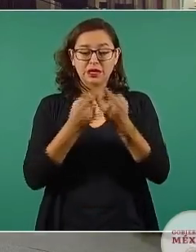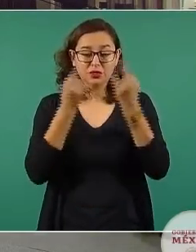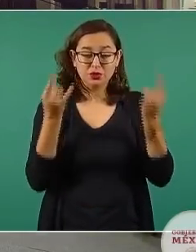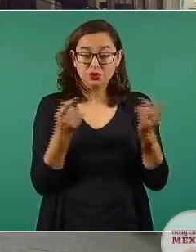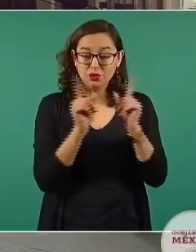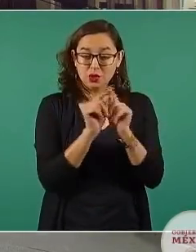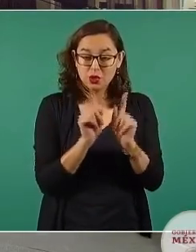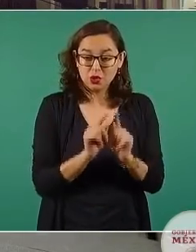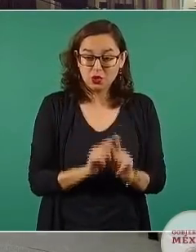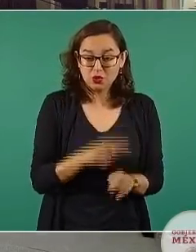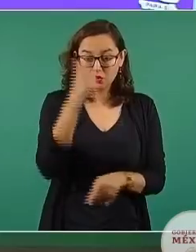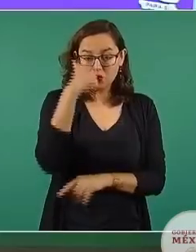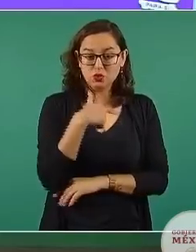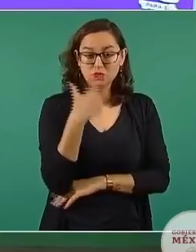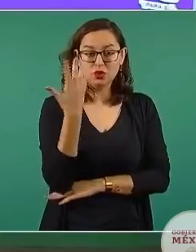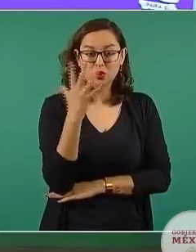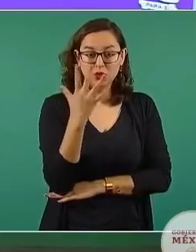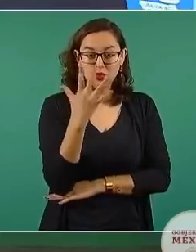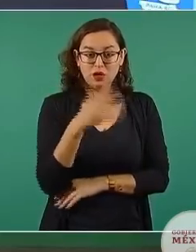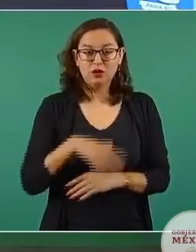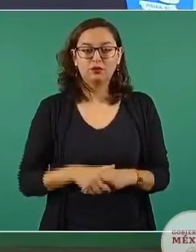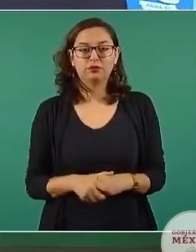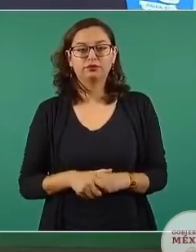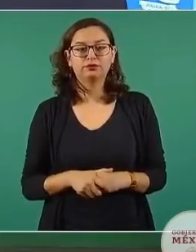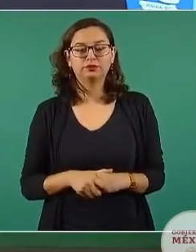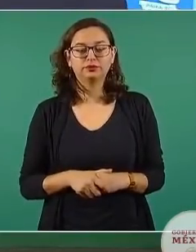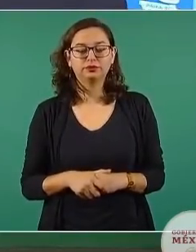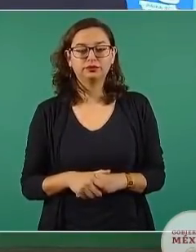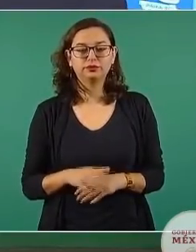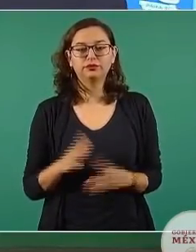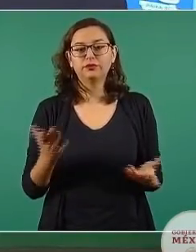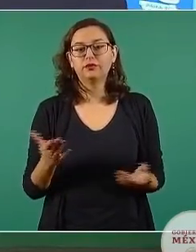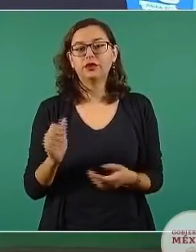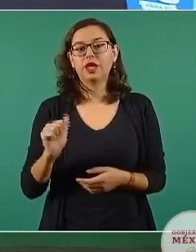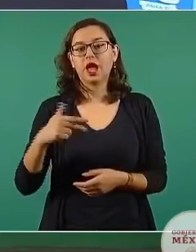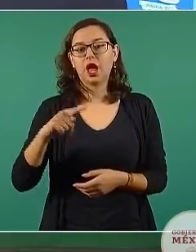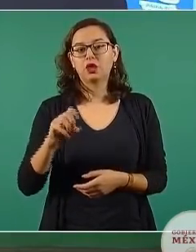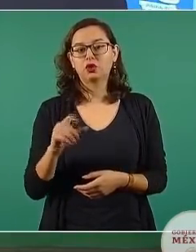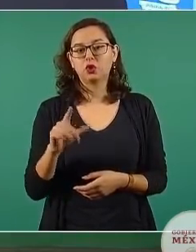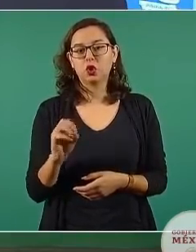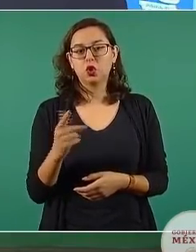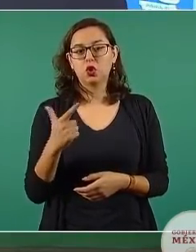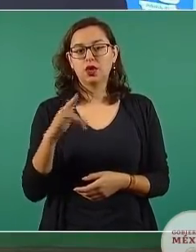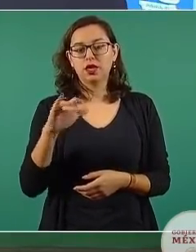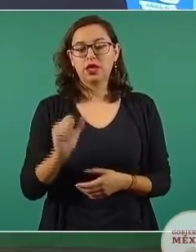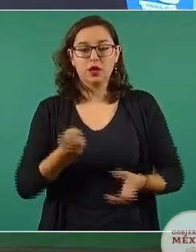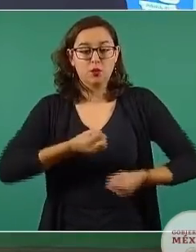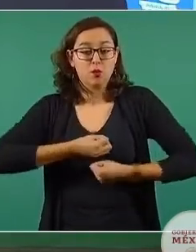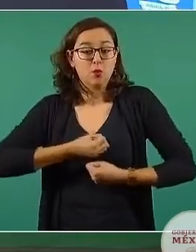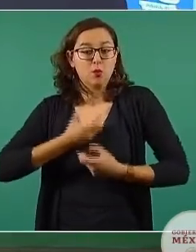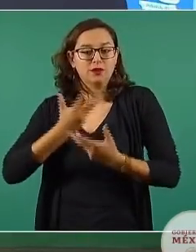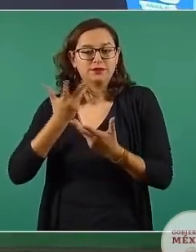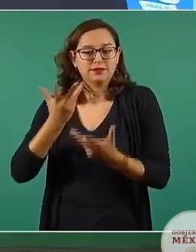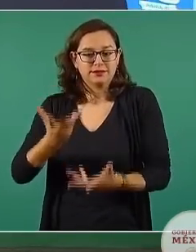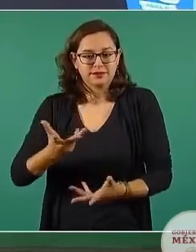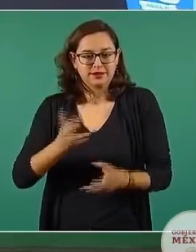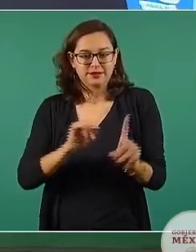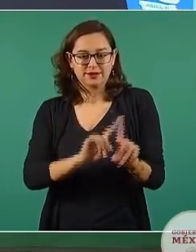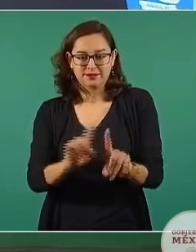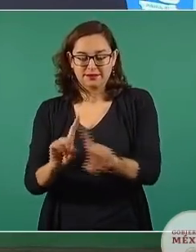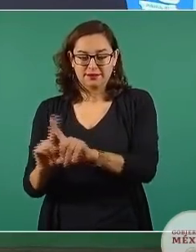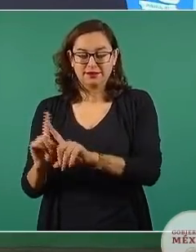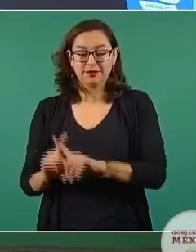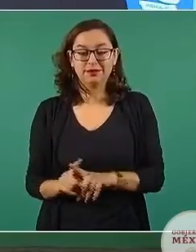muy sólidas. Una antología de la poesía mexicana del siglo XIX, voluminosa, para poner en contacto a lectores